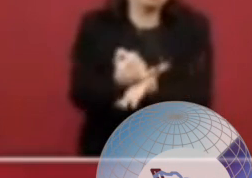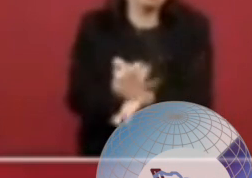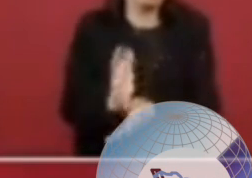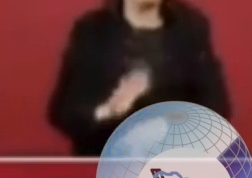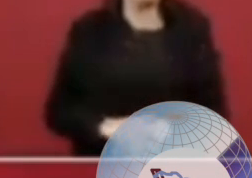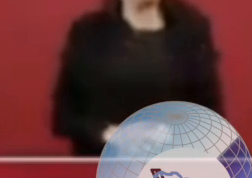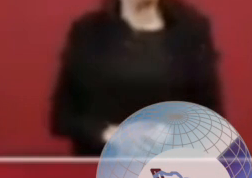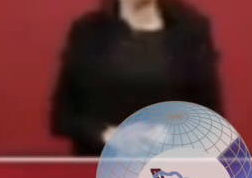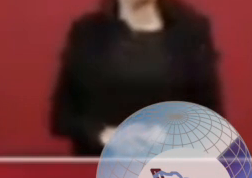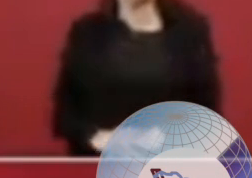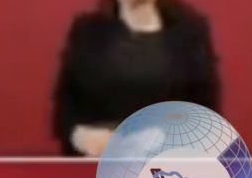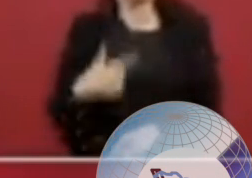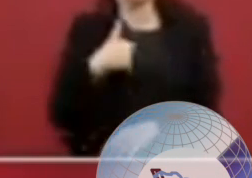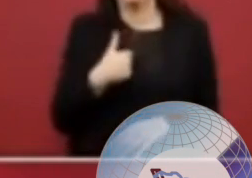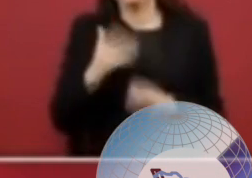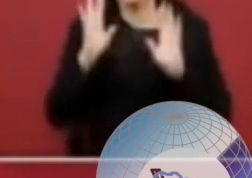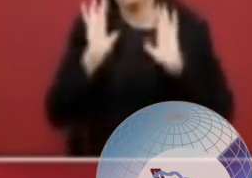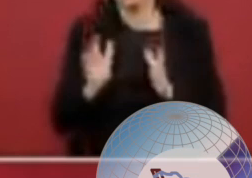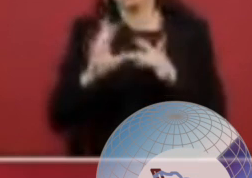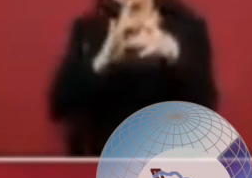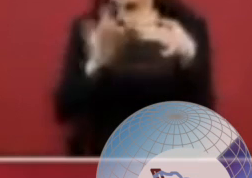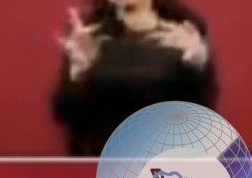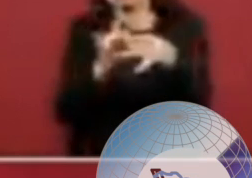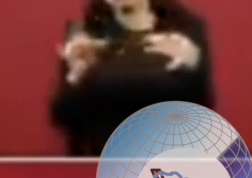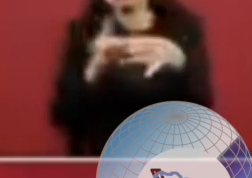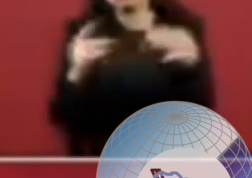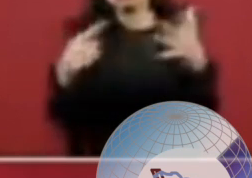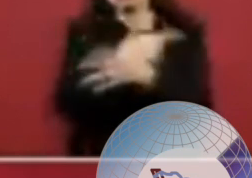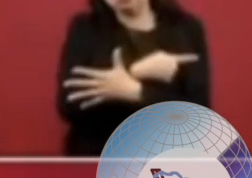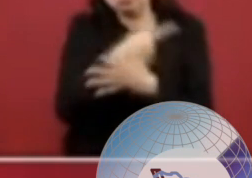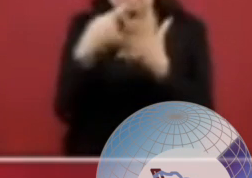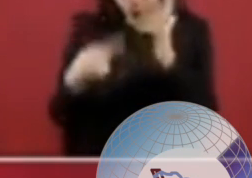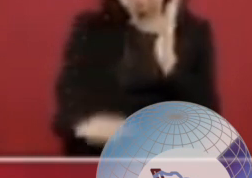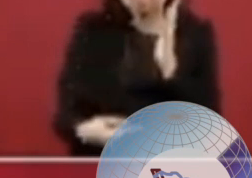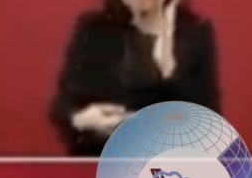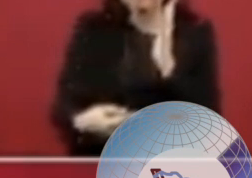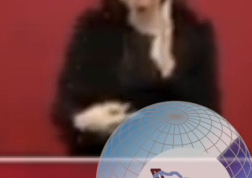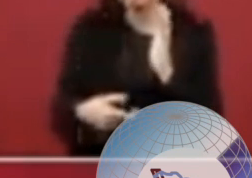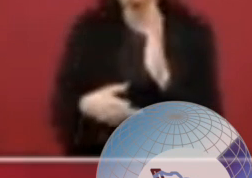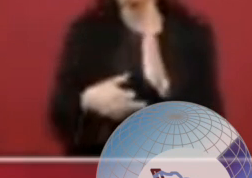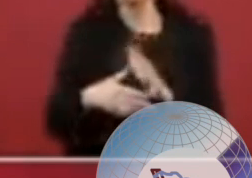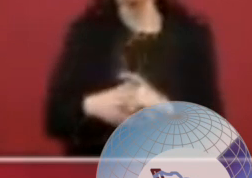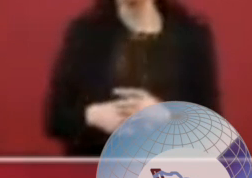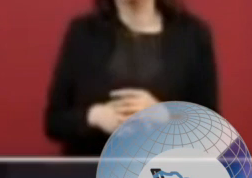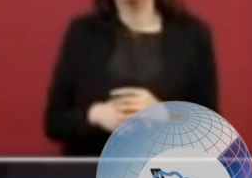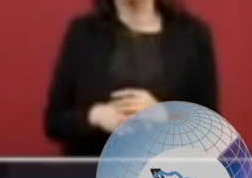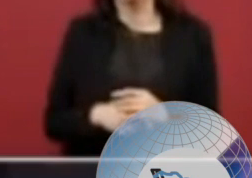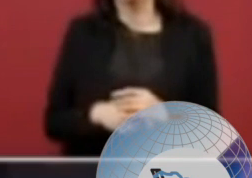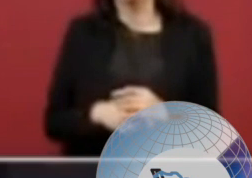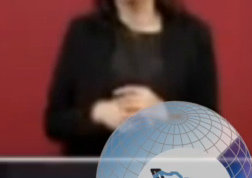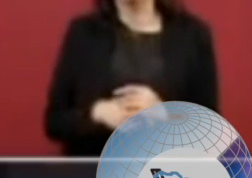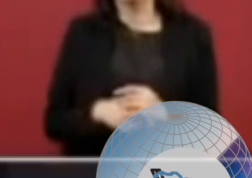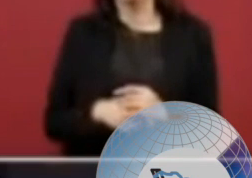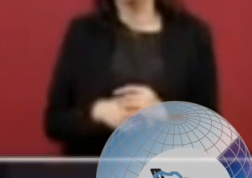fijé mi postura, creo que